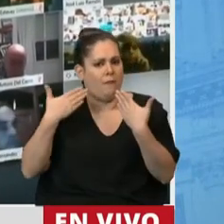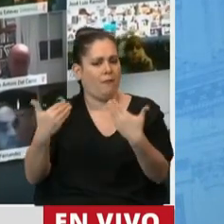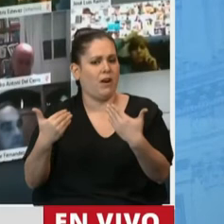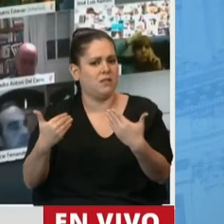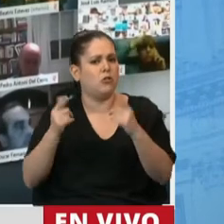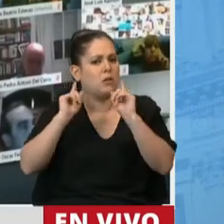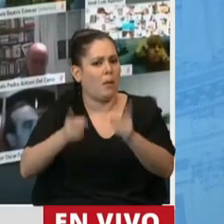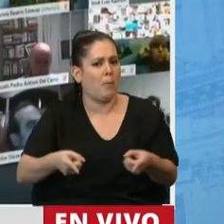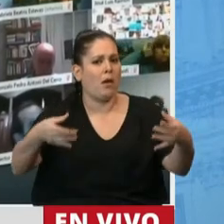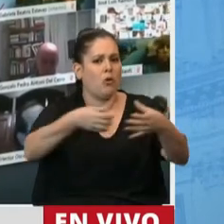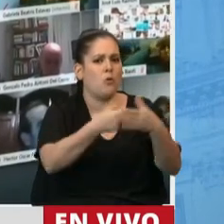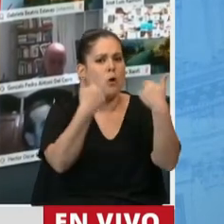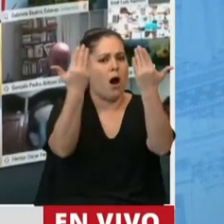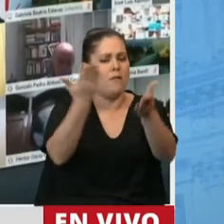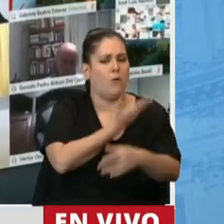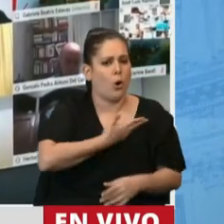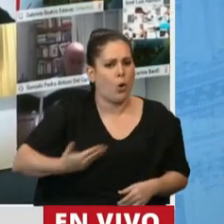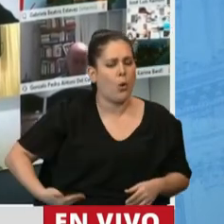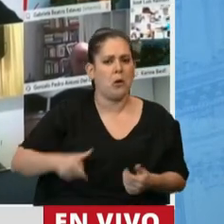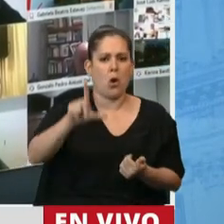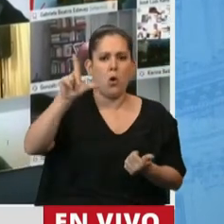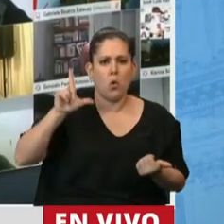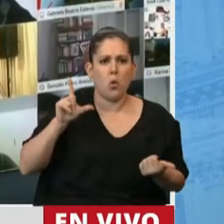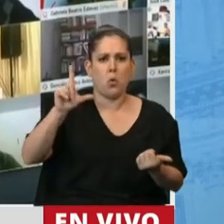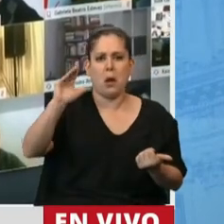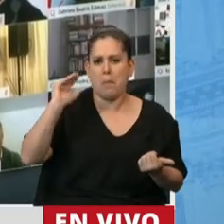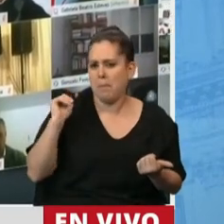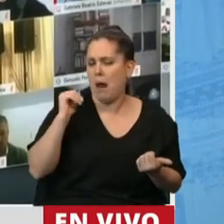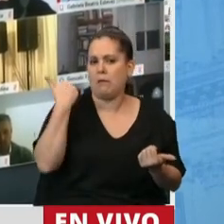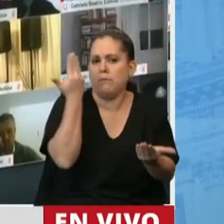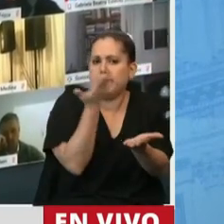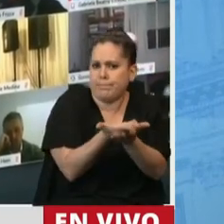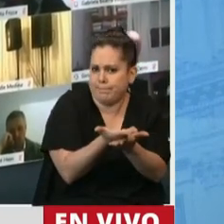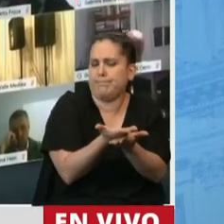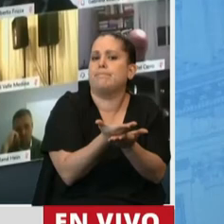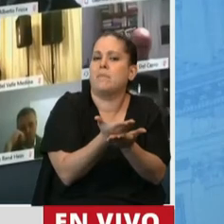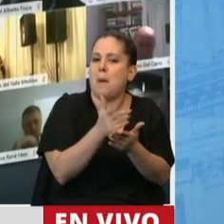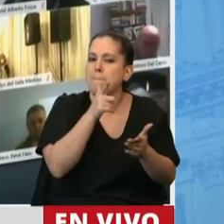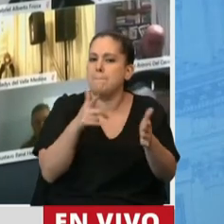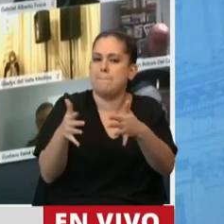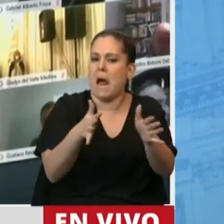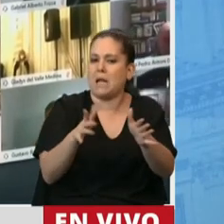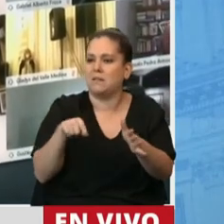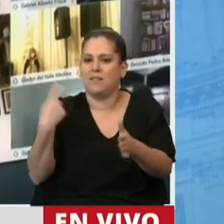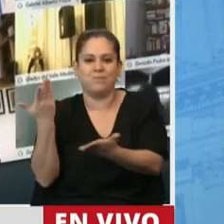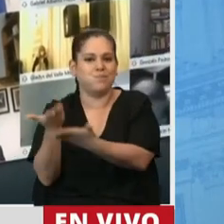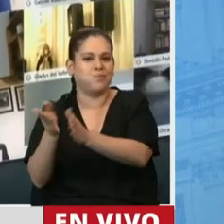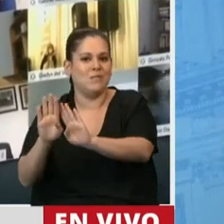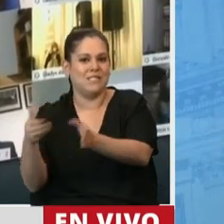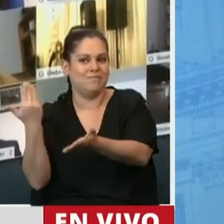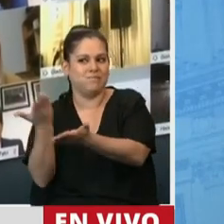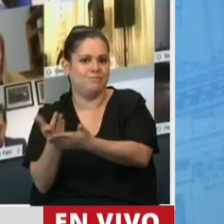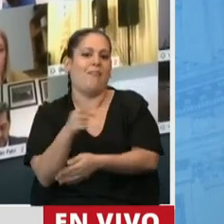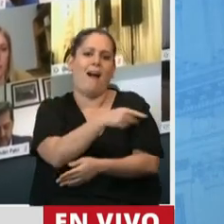que el oficialismo el pasado lunes o martes presentara una iniciativa que iba un poco en el mismo sentido del proyecto que habíamos presentado